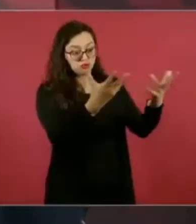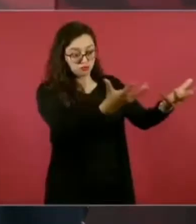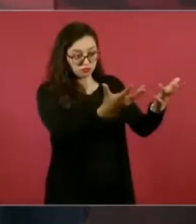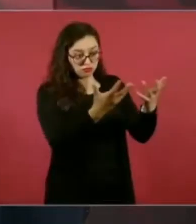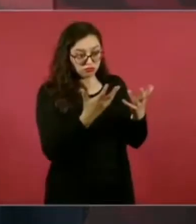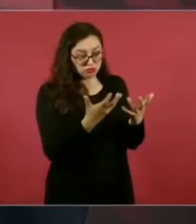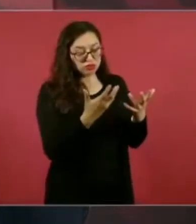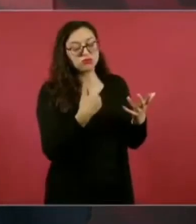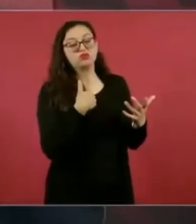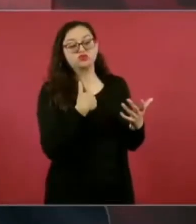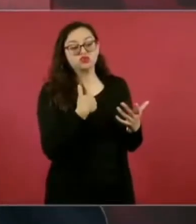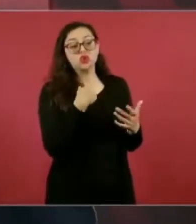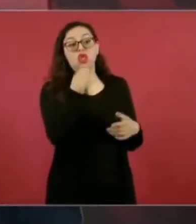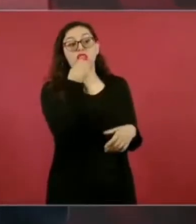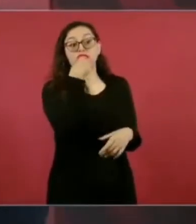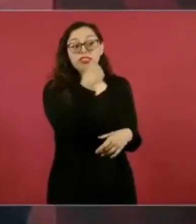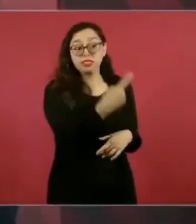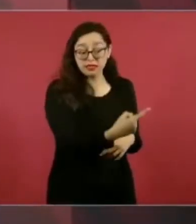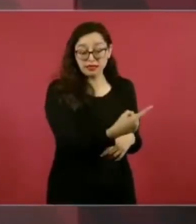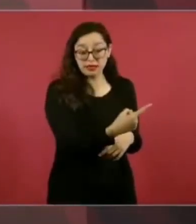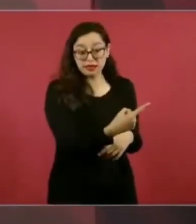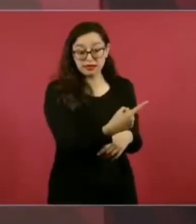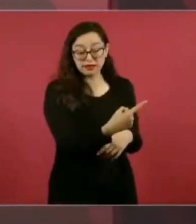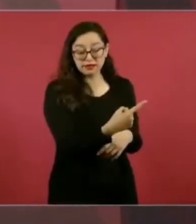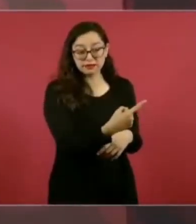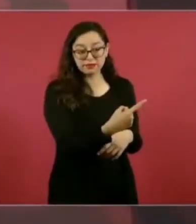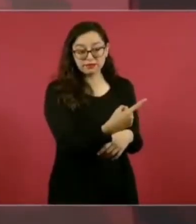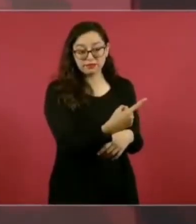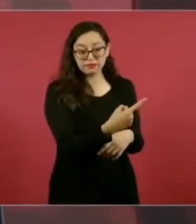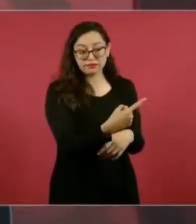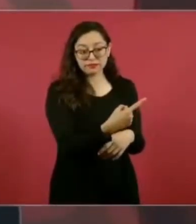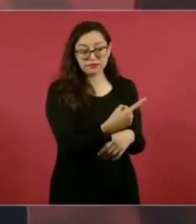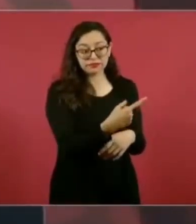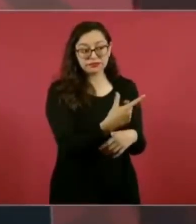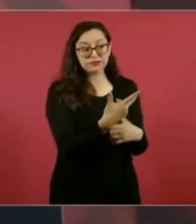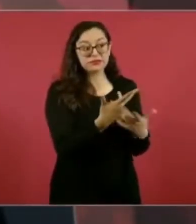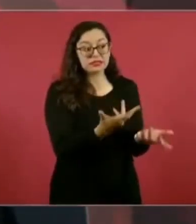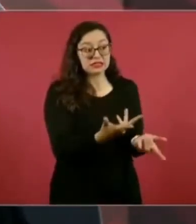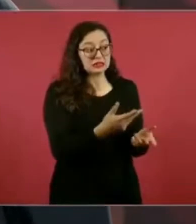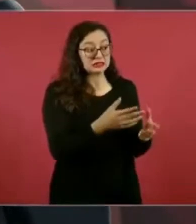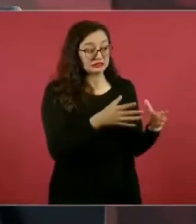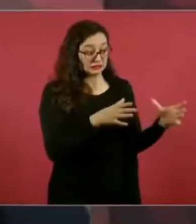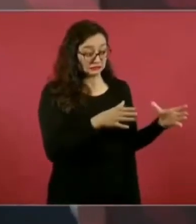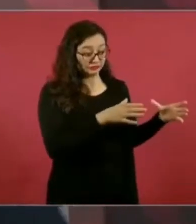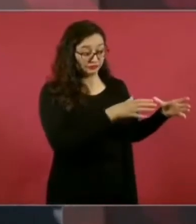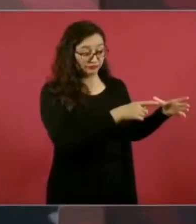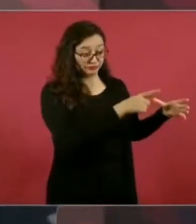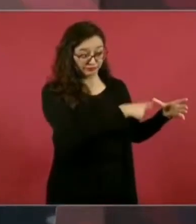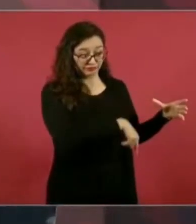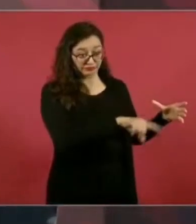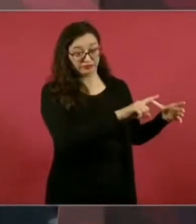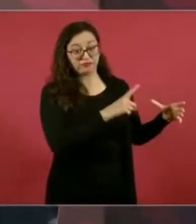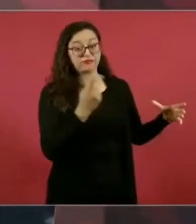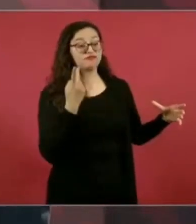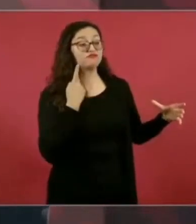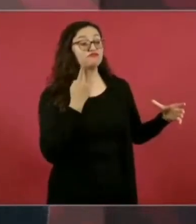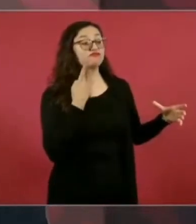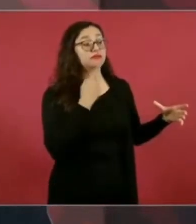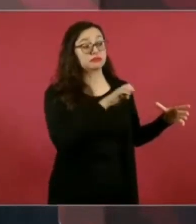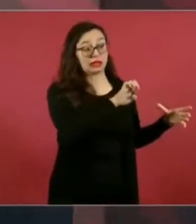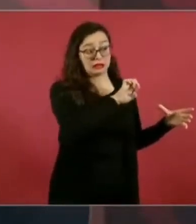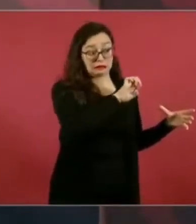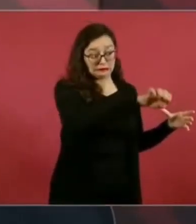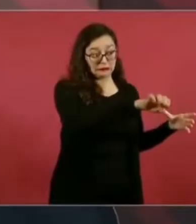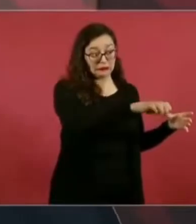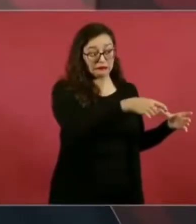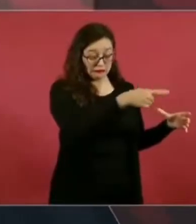y les dije no se dejen engañar, mucho menos